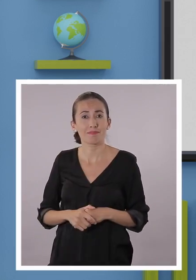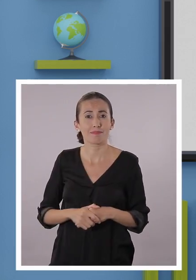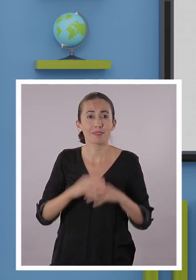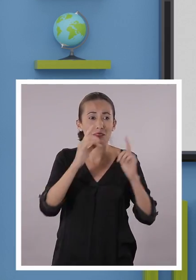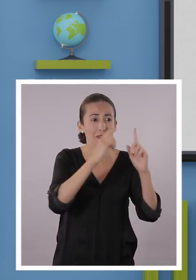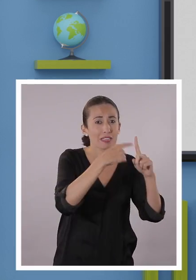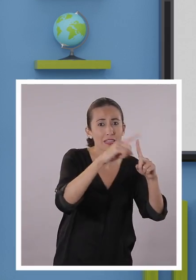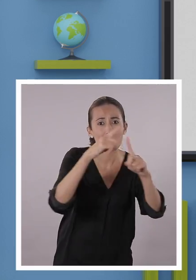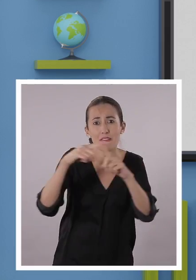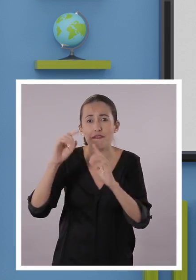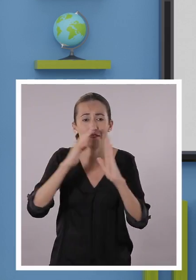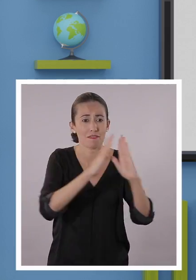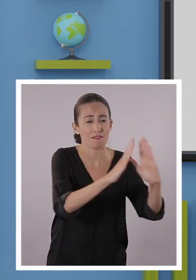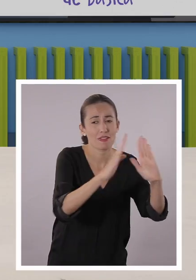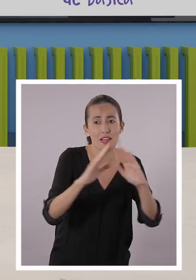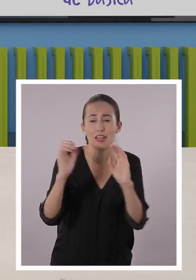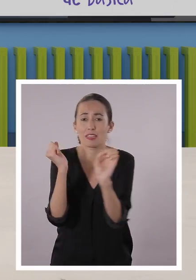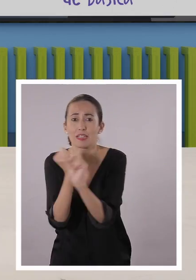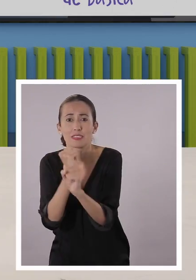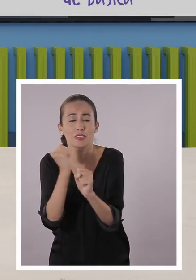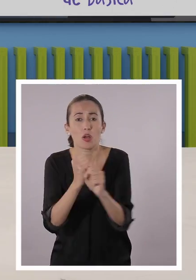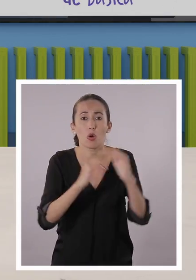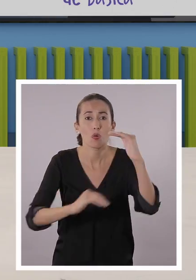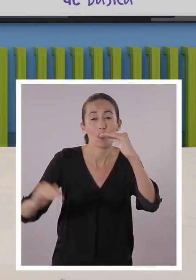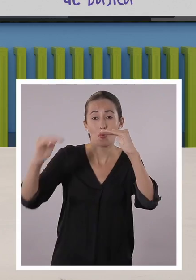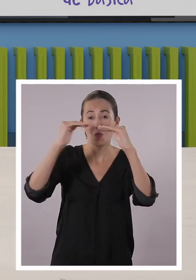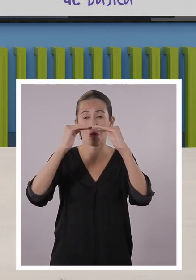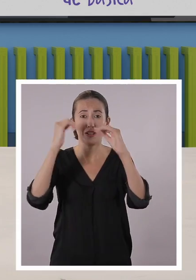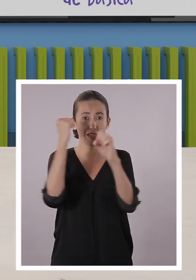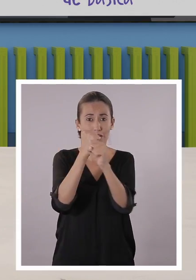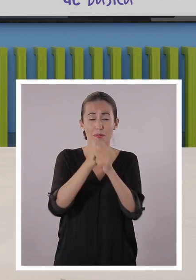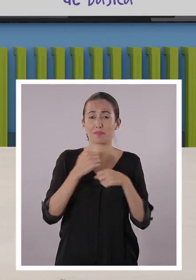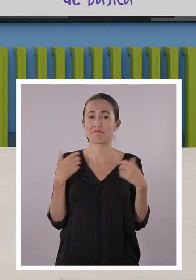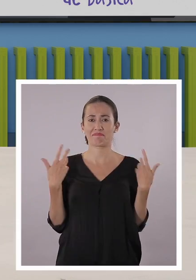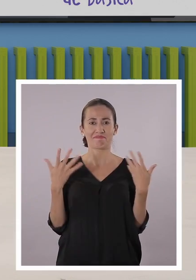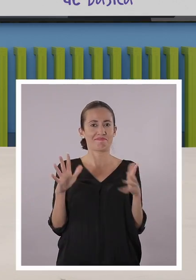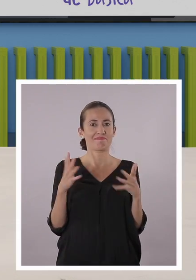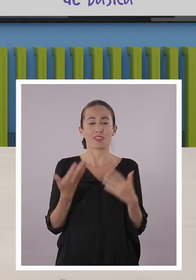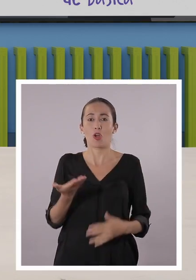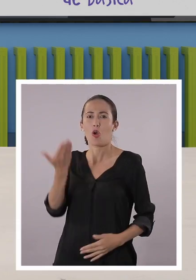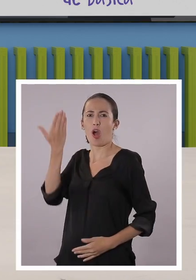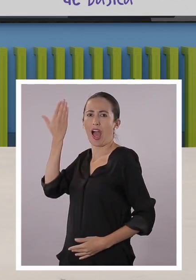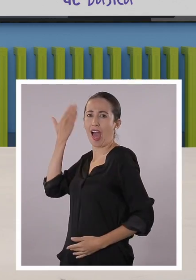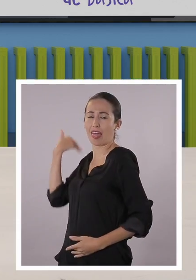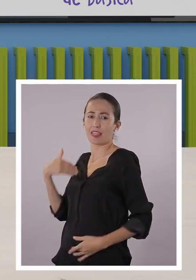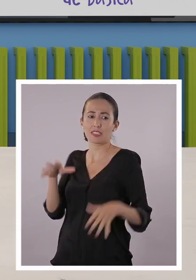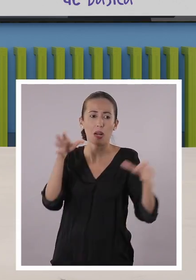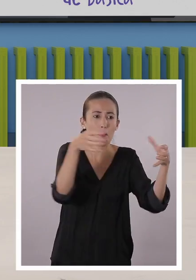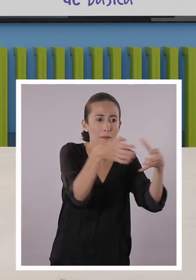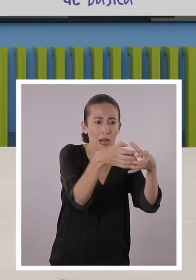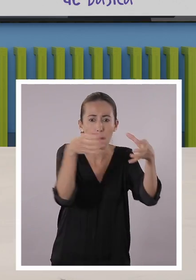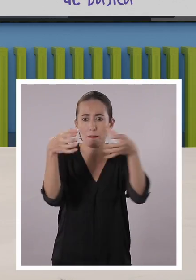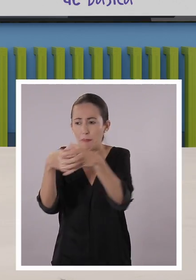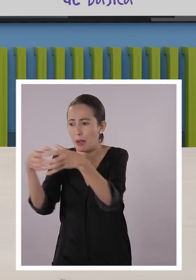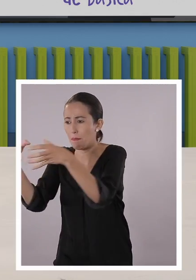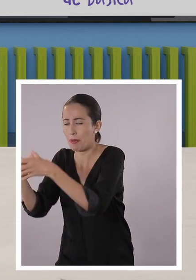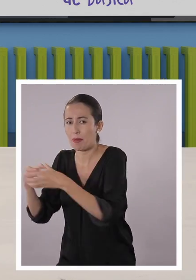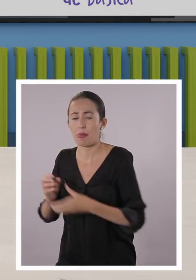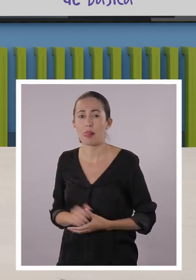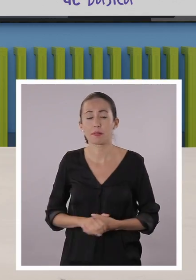los afrodescendientes. Correcto. No había en realidad una igualdad de derechos ahí, La balanza estaba desequilibrada. Totalmente desequilibrada.